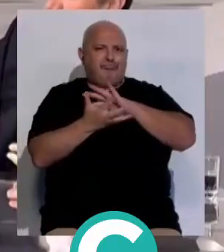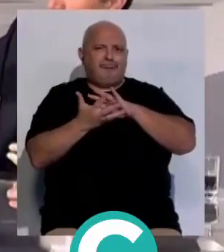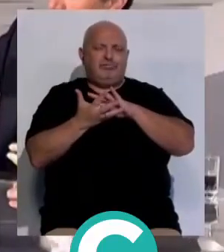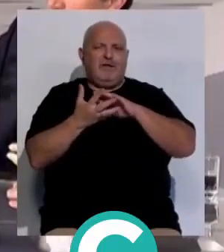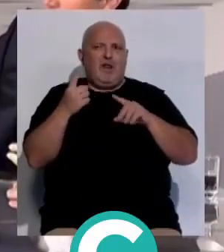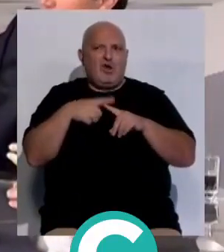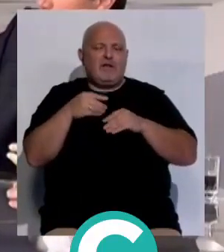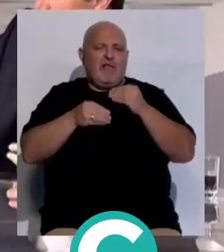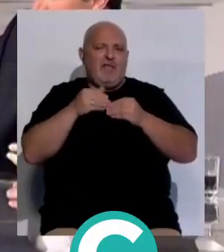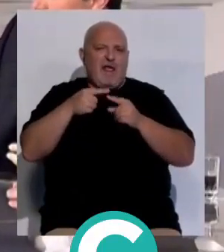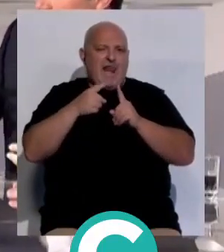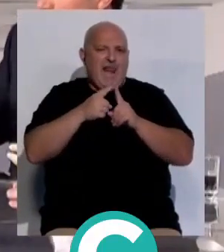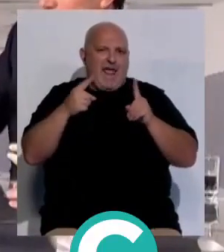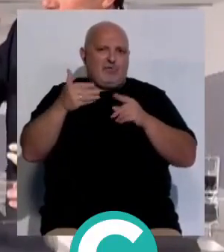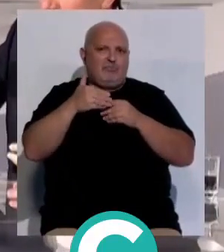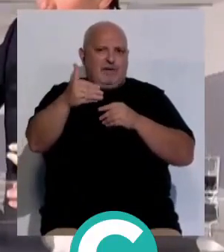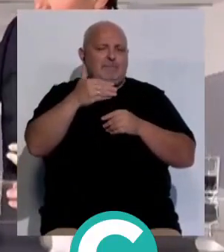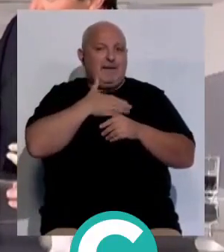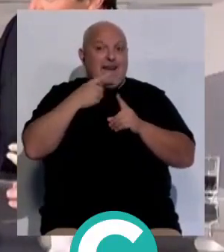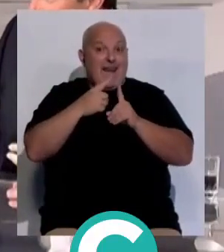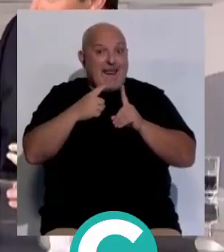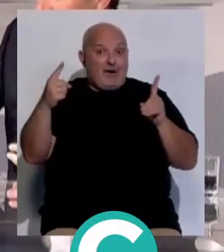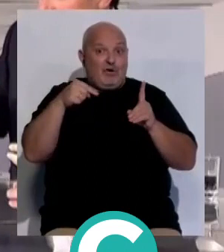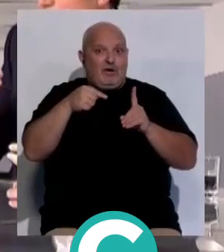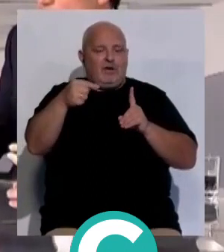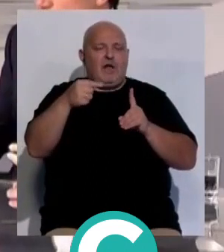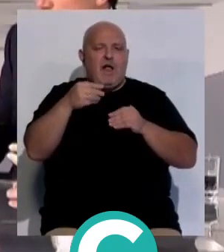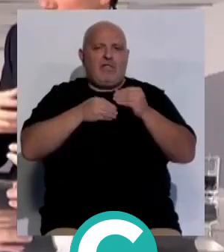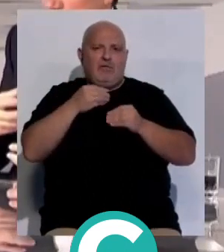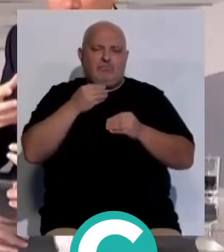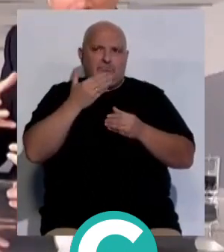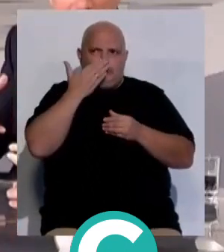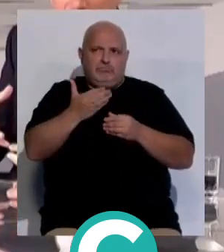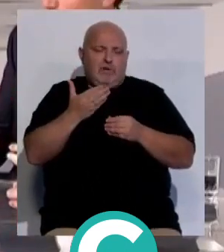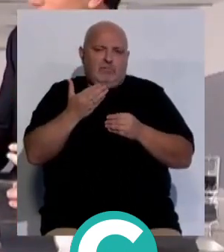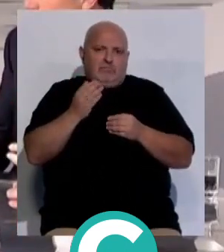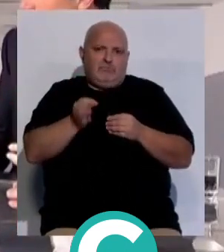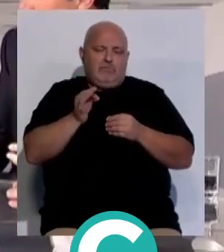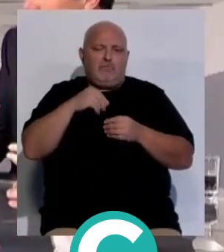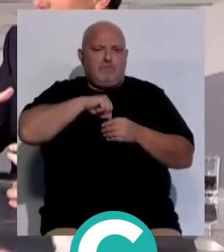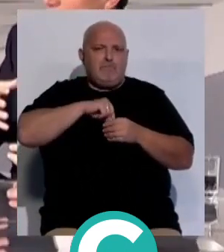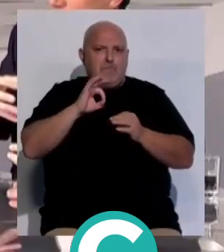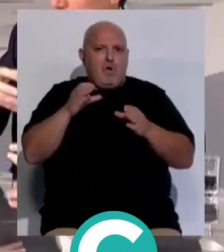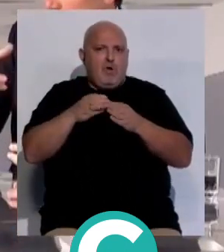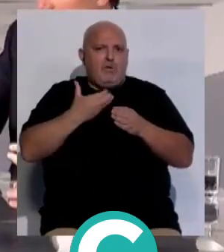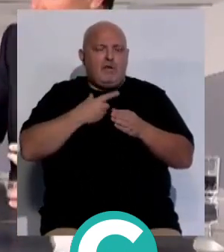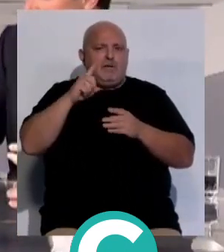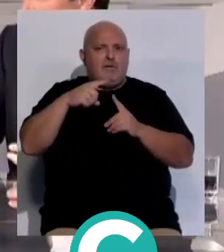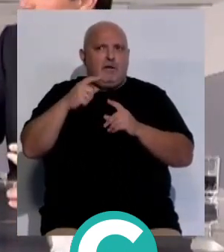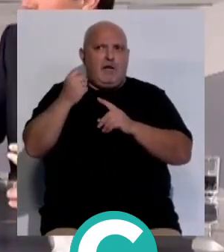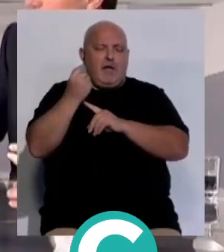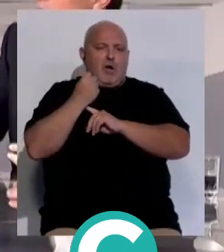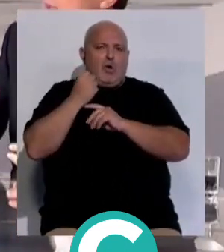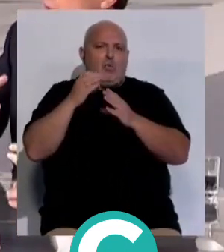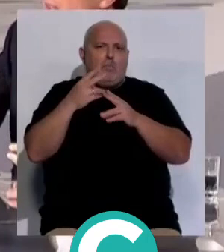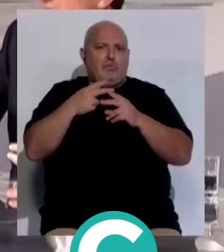son las que se hacen a largo plazo. Pero ese largo plazo hay que ser muy generoso. Lo tiene que ser el propio ayuntamiento, pero lo tienen que ser los otros